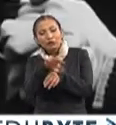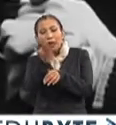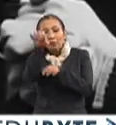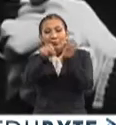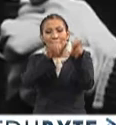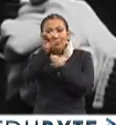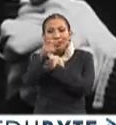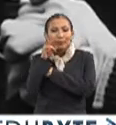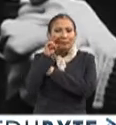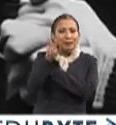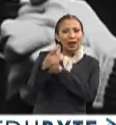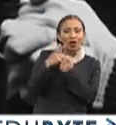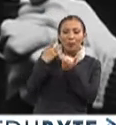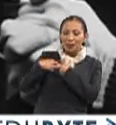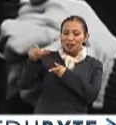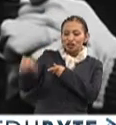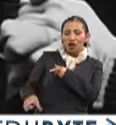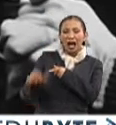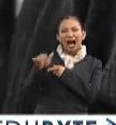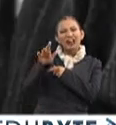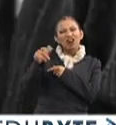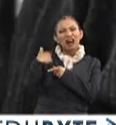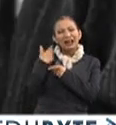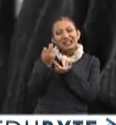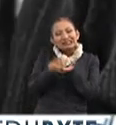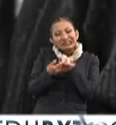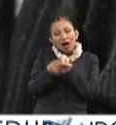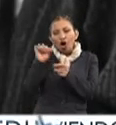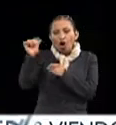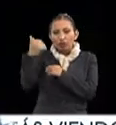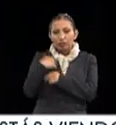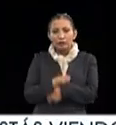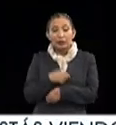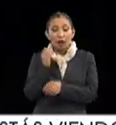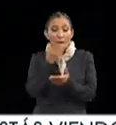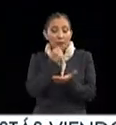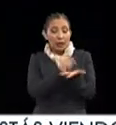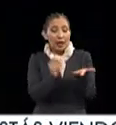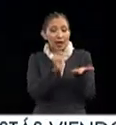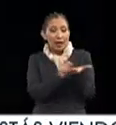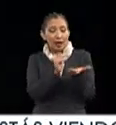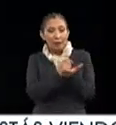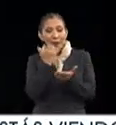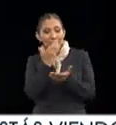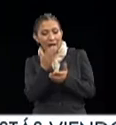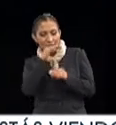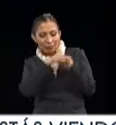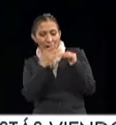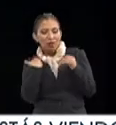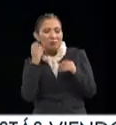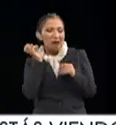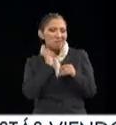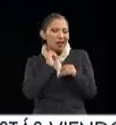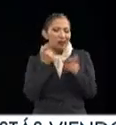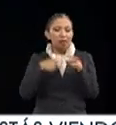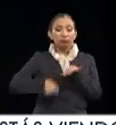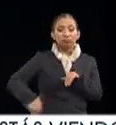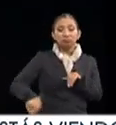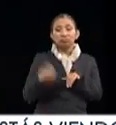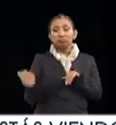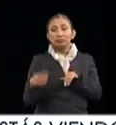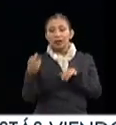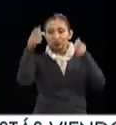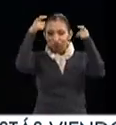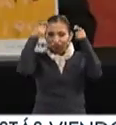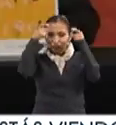atrapar y encontrarse con el personaje que encierra a muchos otros, el escritor evanescente con capa de vampiro, bastón y